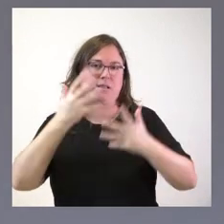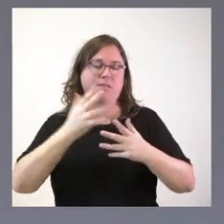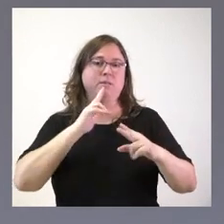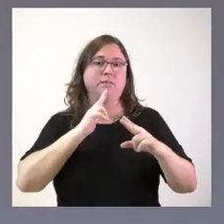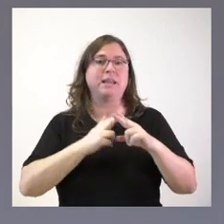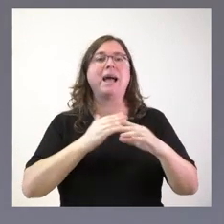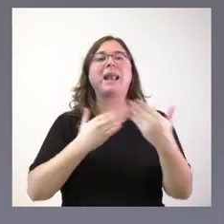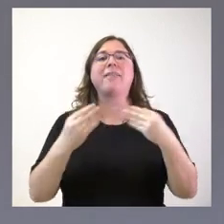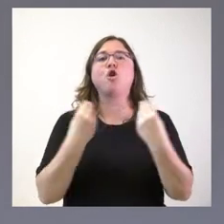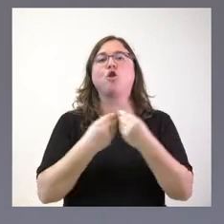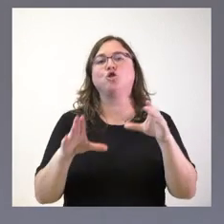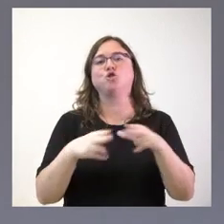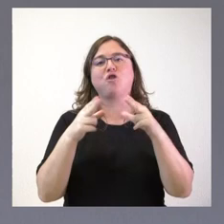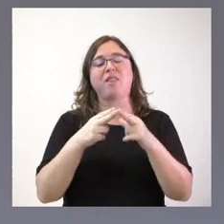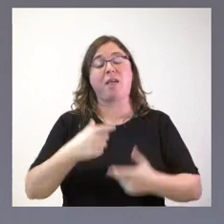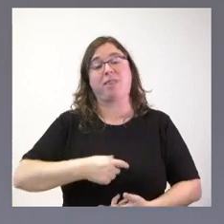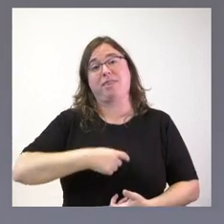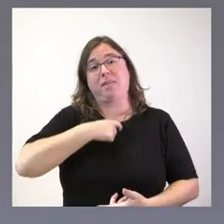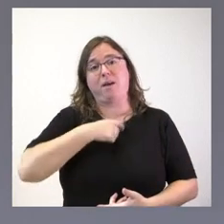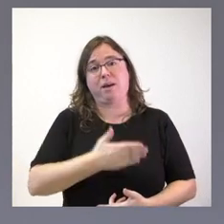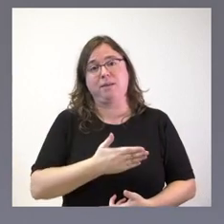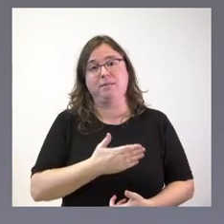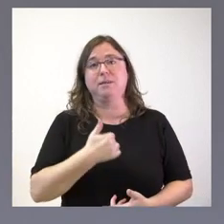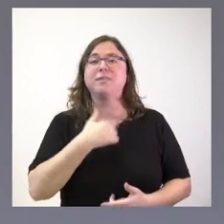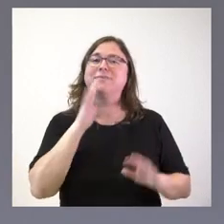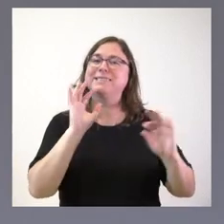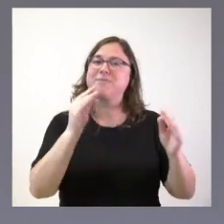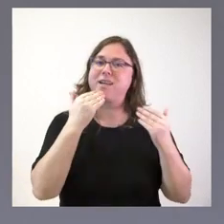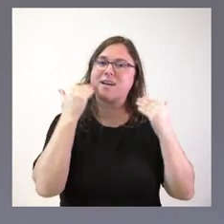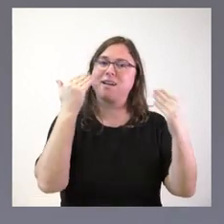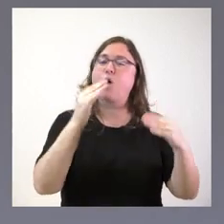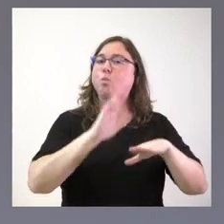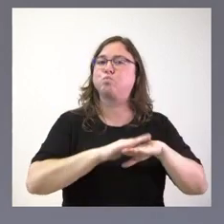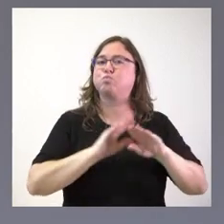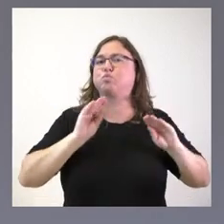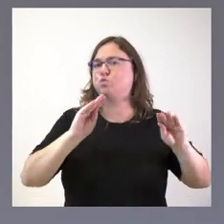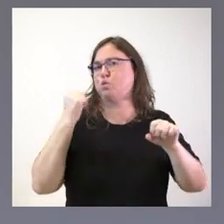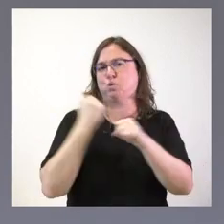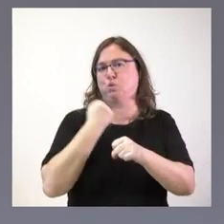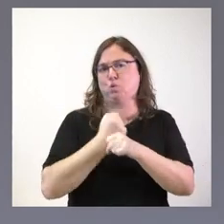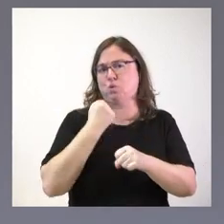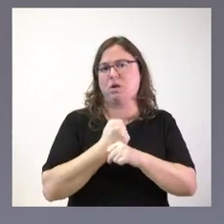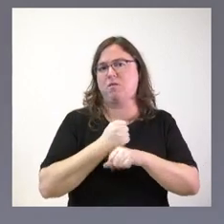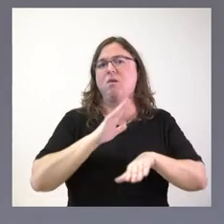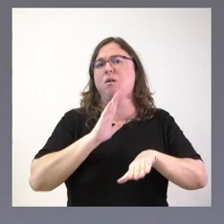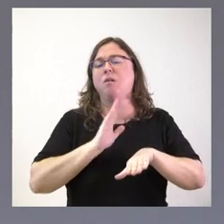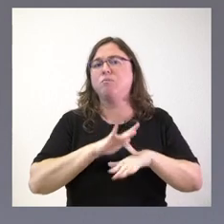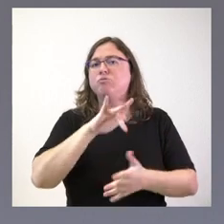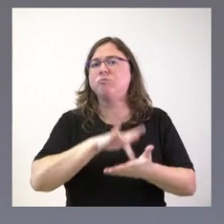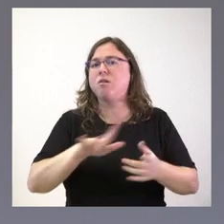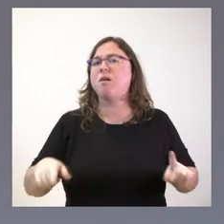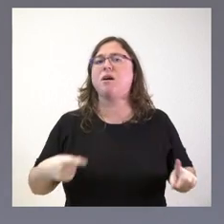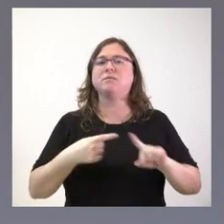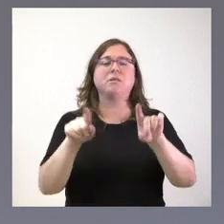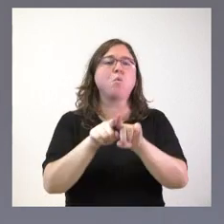de Relaciones con la Sociedad Civil, a quien quiero dar especialmente las gracias por su trabajo para que hayamos llegado a este punto, al igual que al